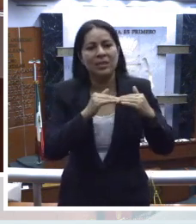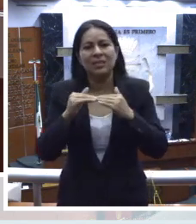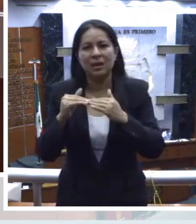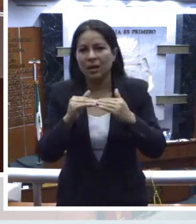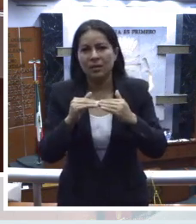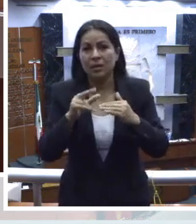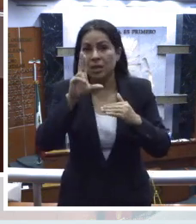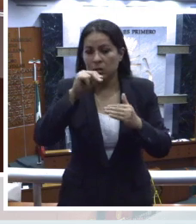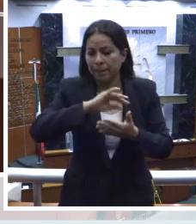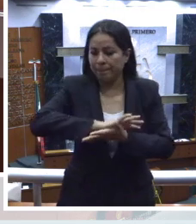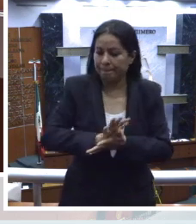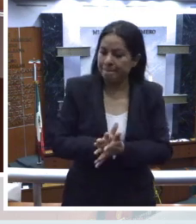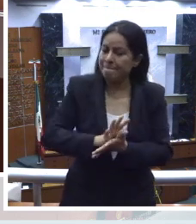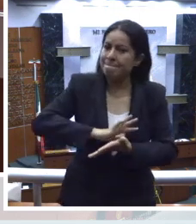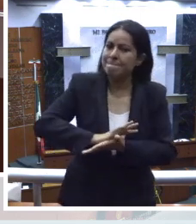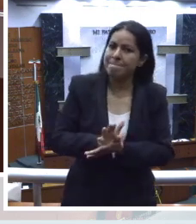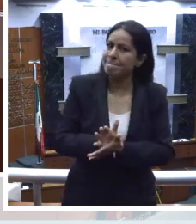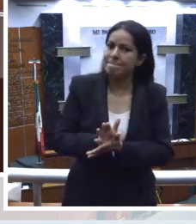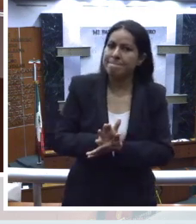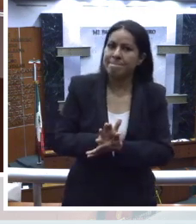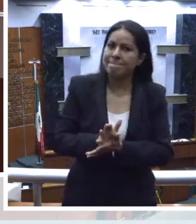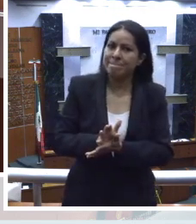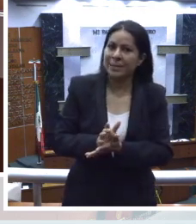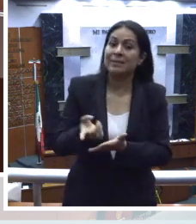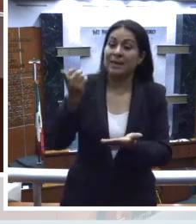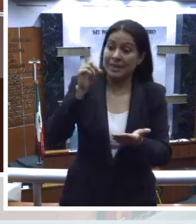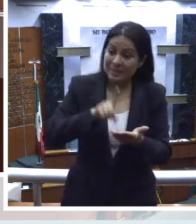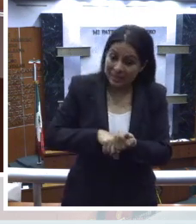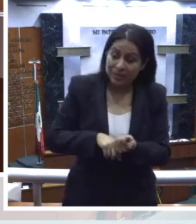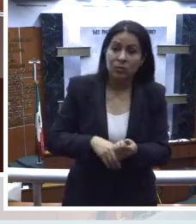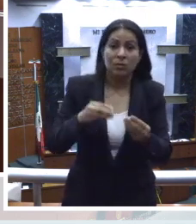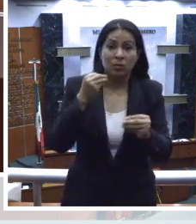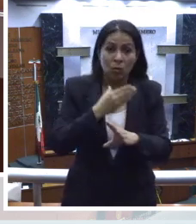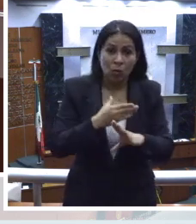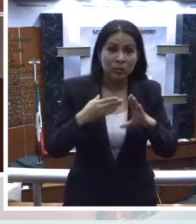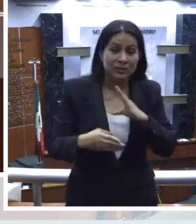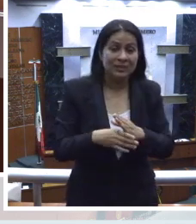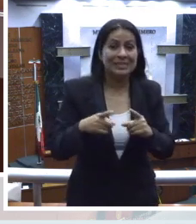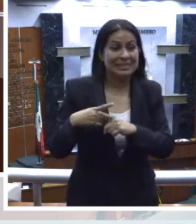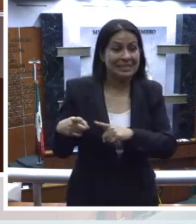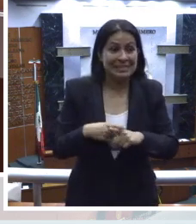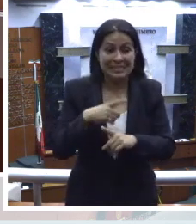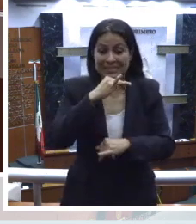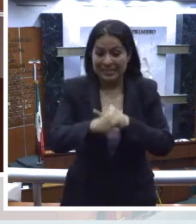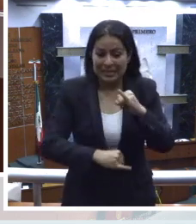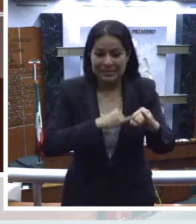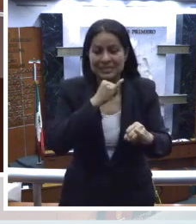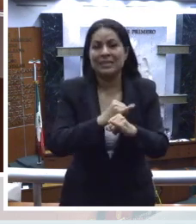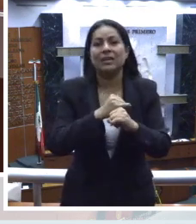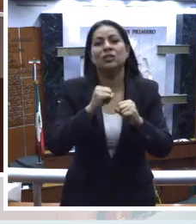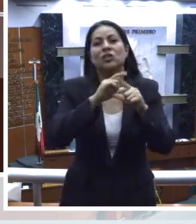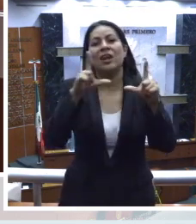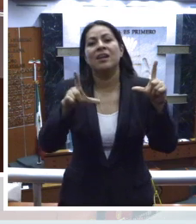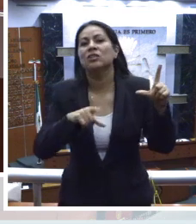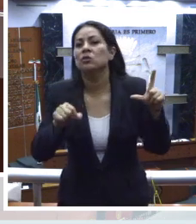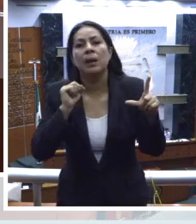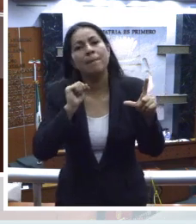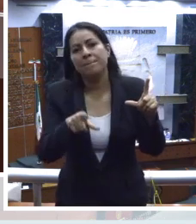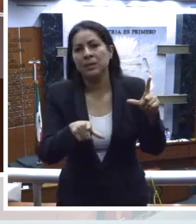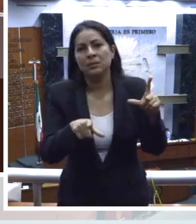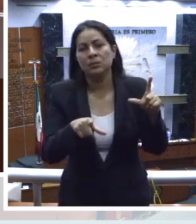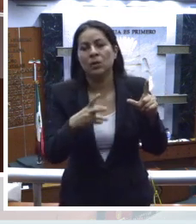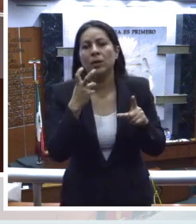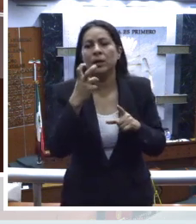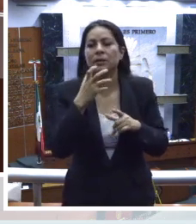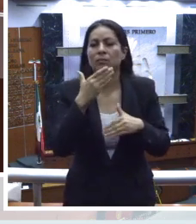y no discriminación está previsto en diversos instrumentos nacionales e internacionales. Este